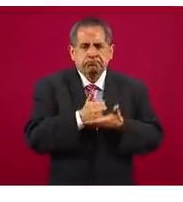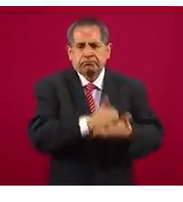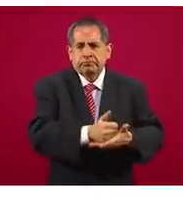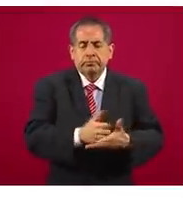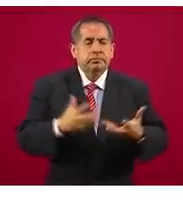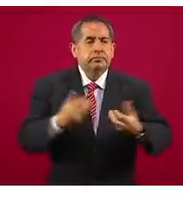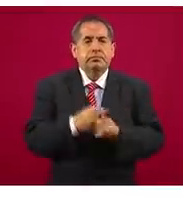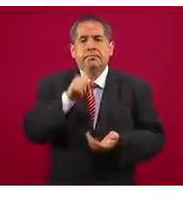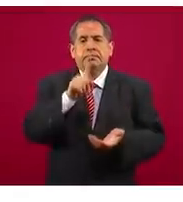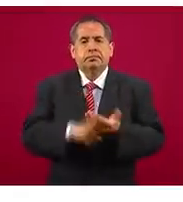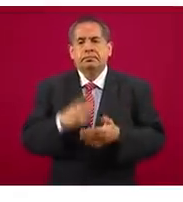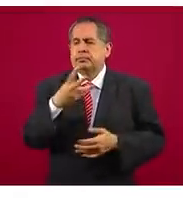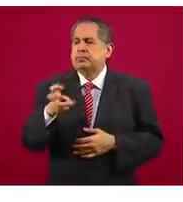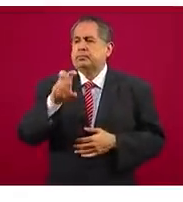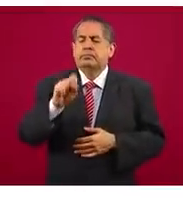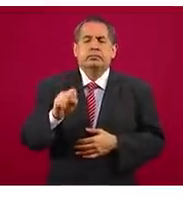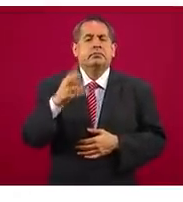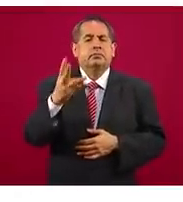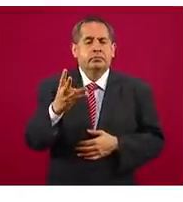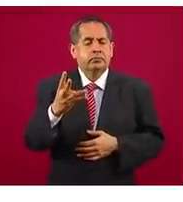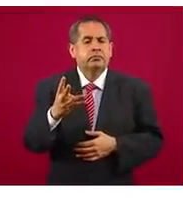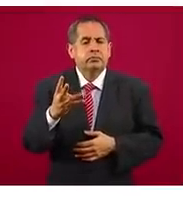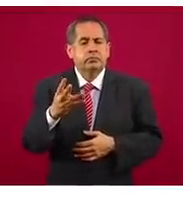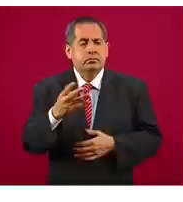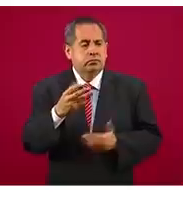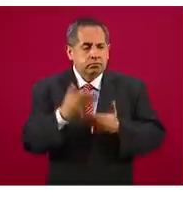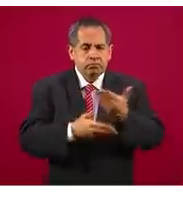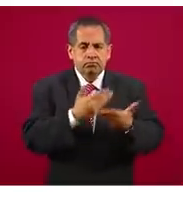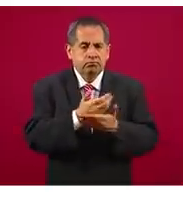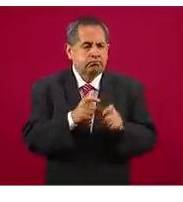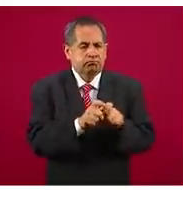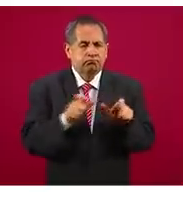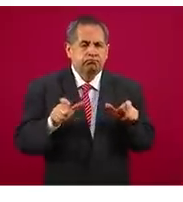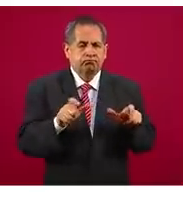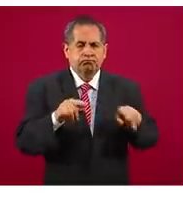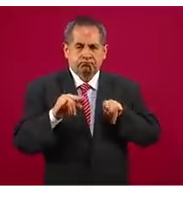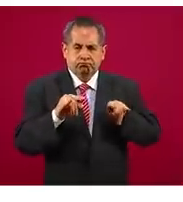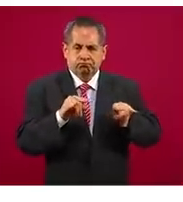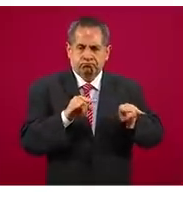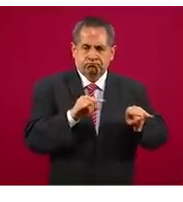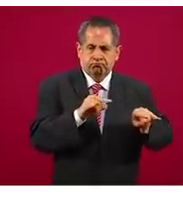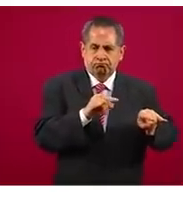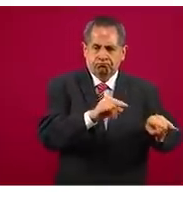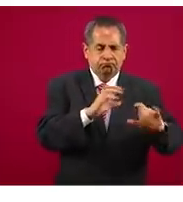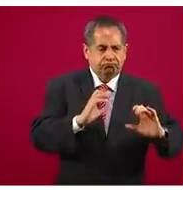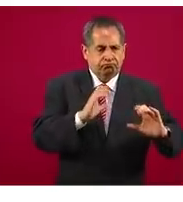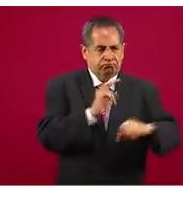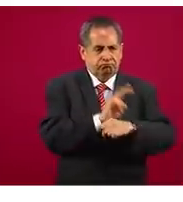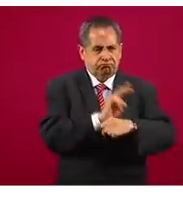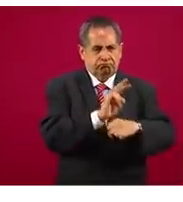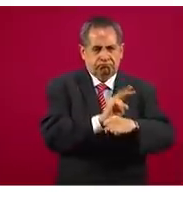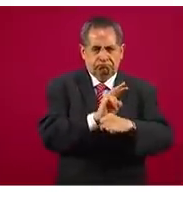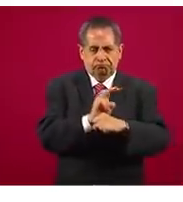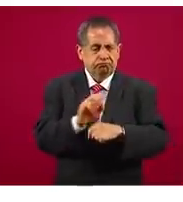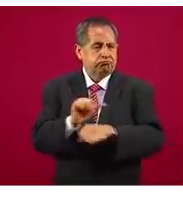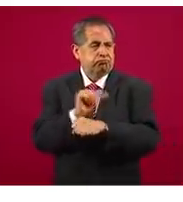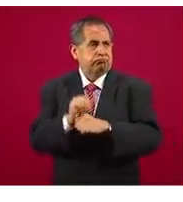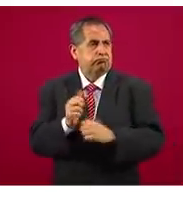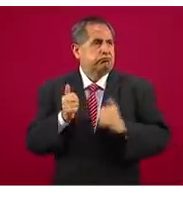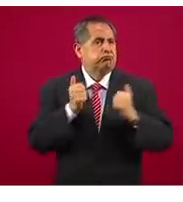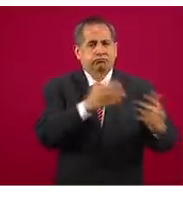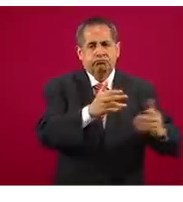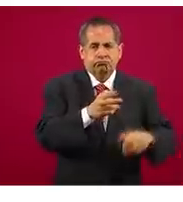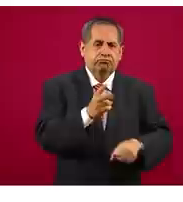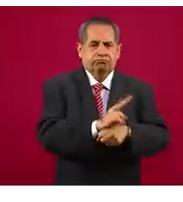mil 364 servicios de escolta a cuatro mil 448 vehículos y se ha